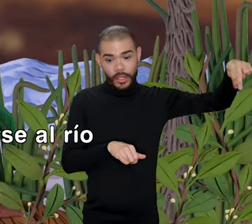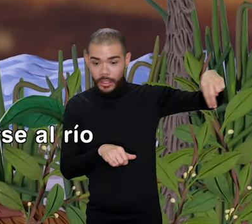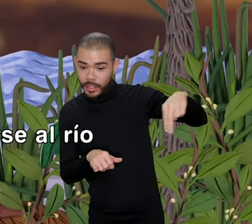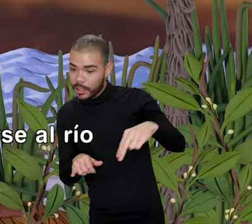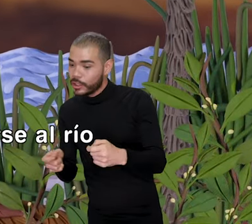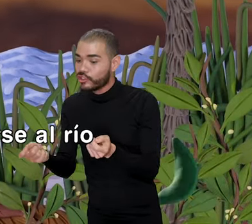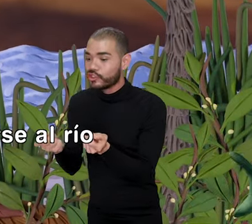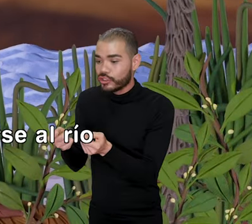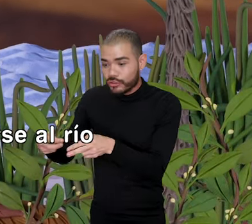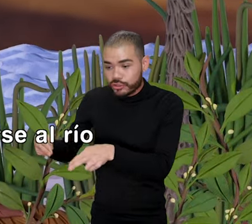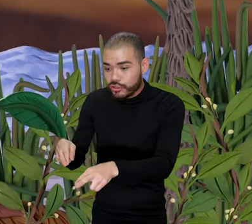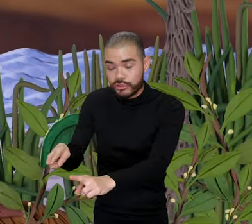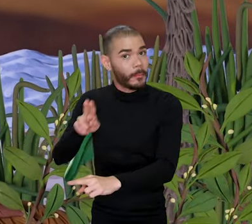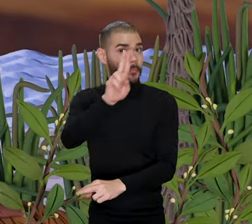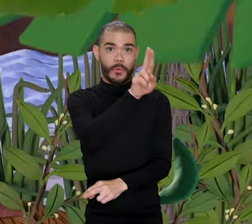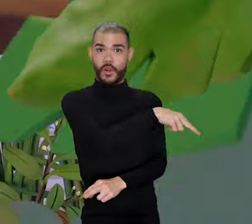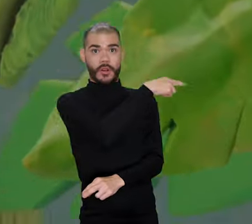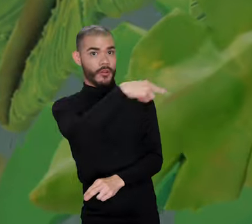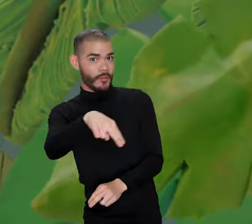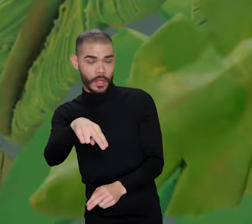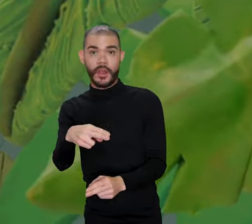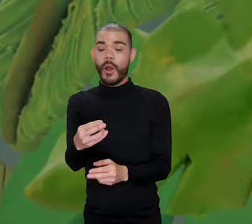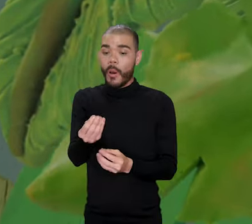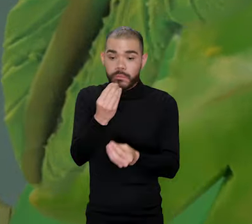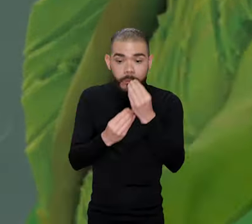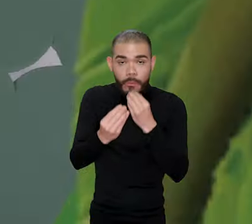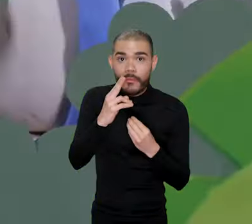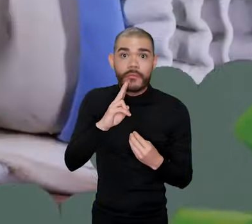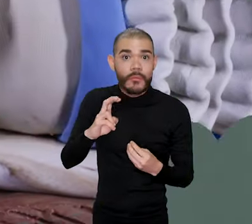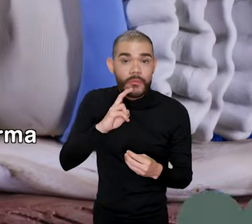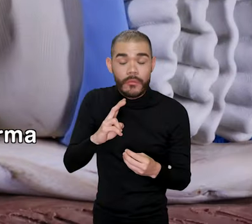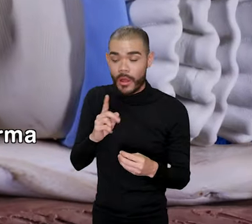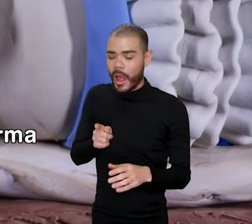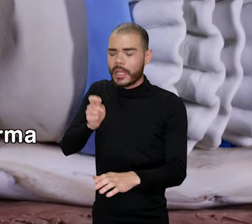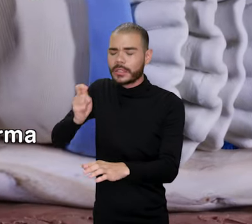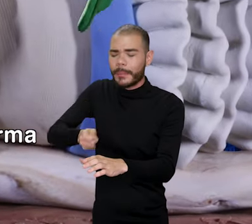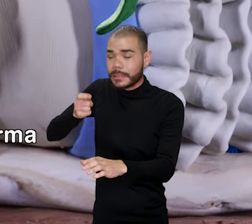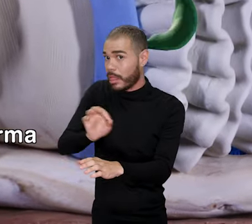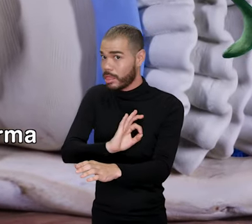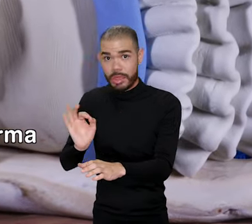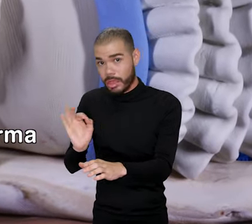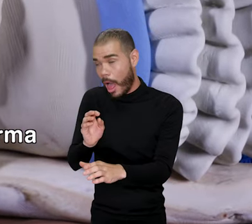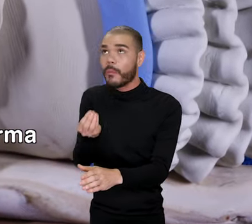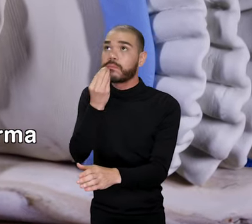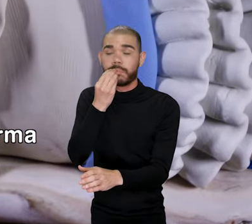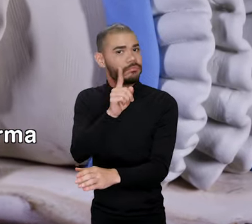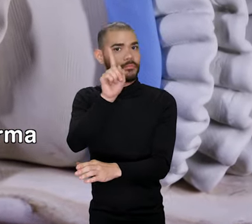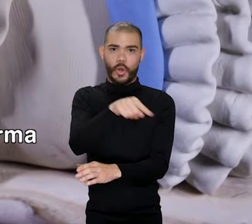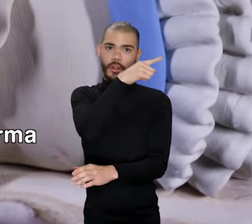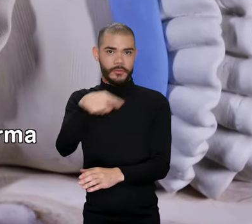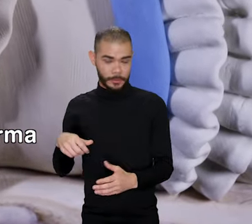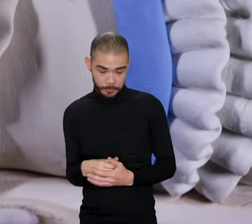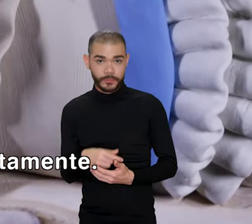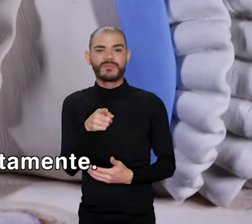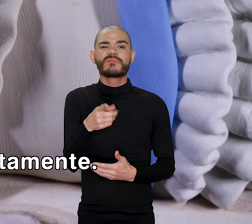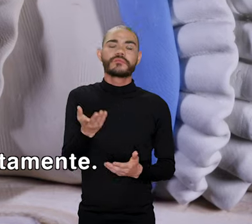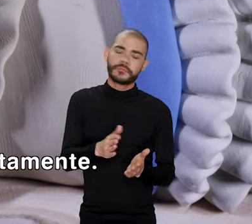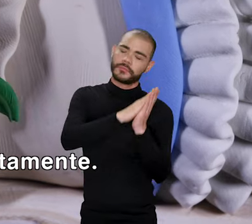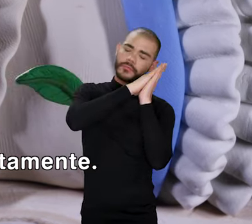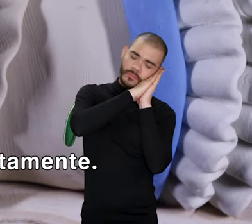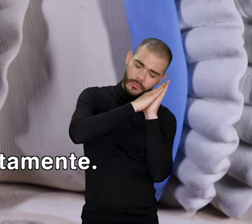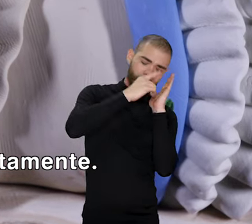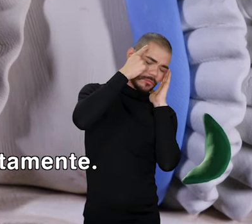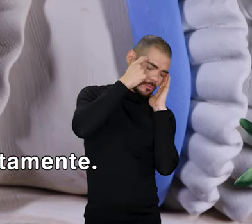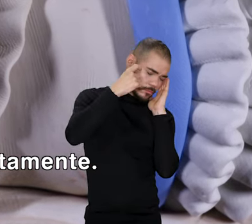al río y comer carne sin rezar. A través de los sueños, un Ainawis puede tomar la forma de alguien agradable para